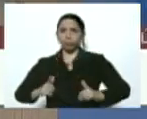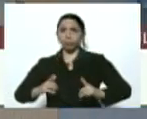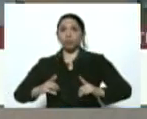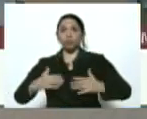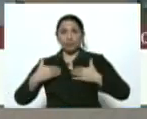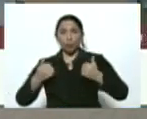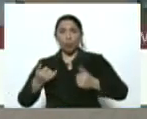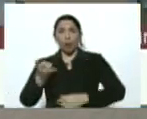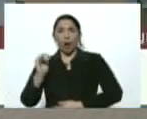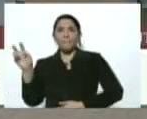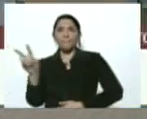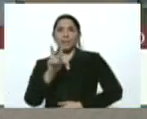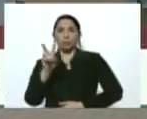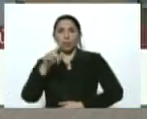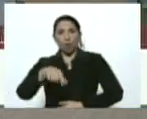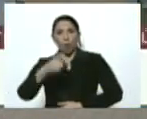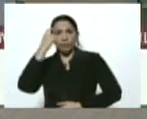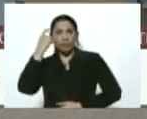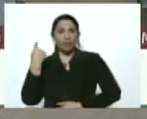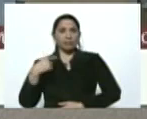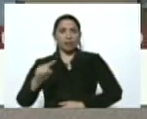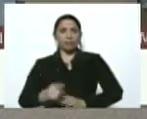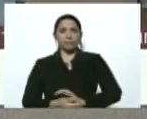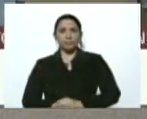forma que Venezuela al día de hoy tiene